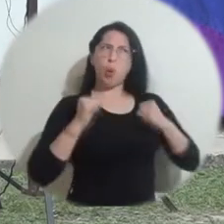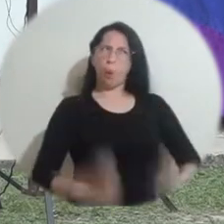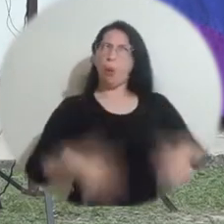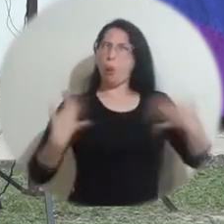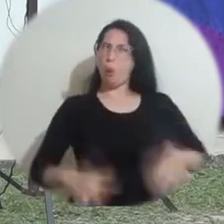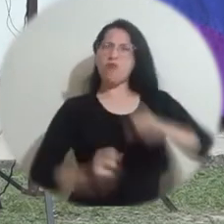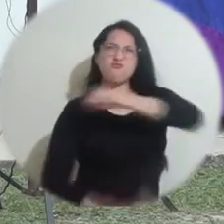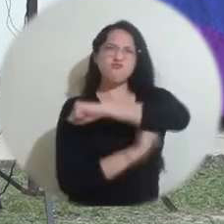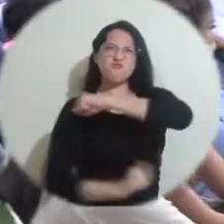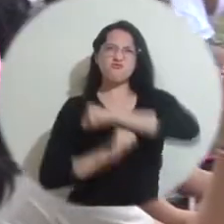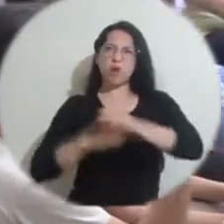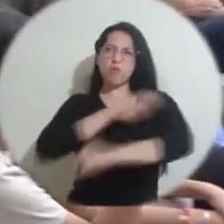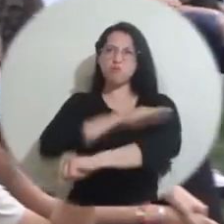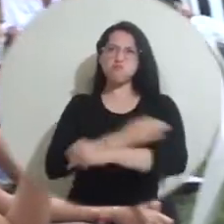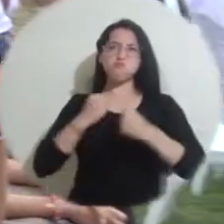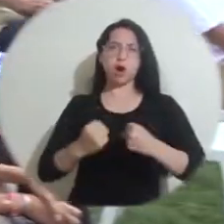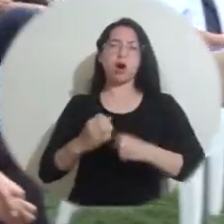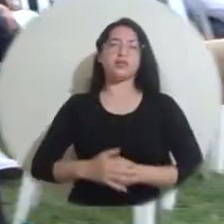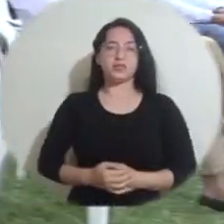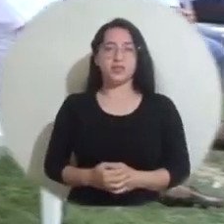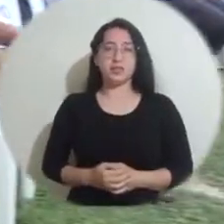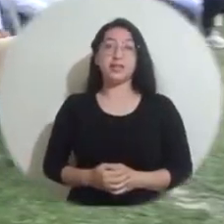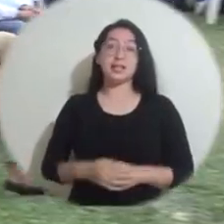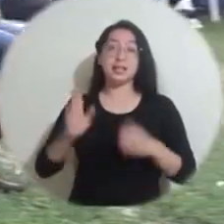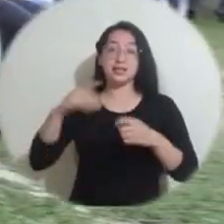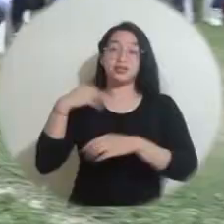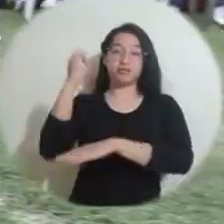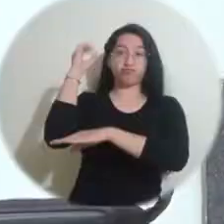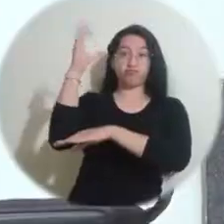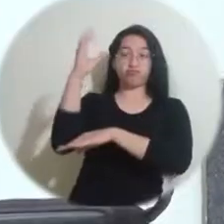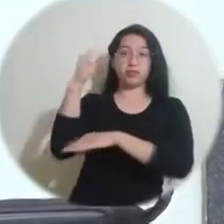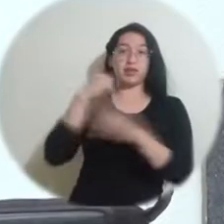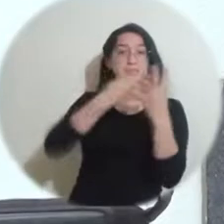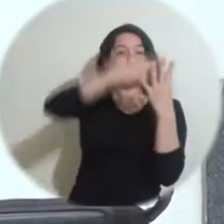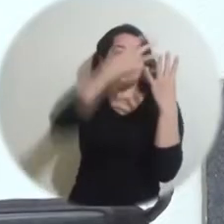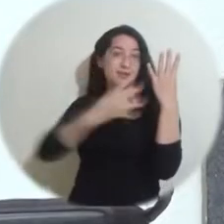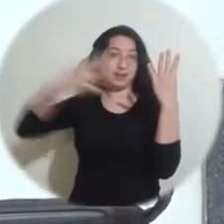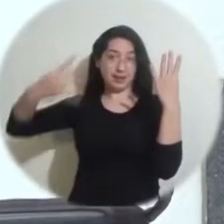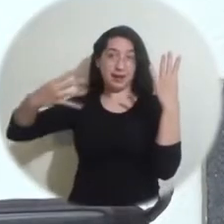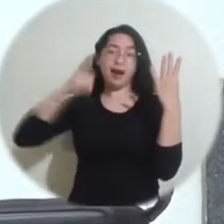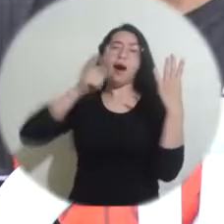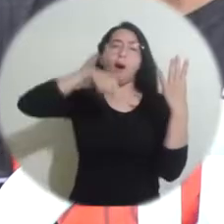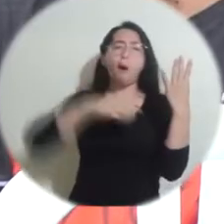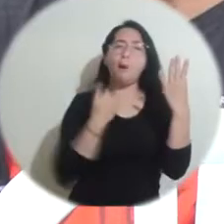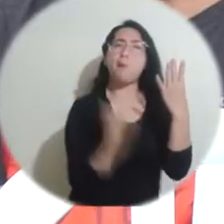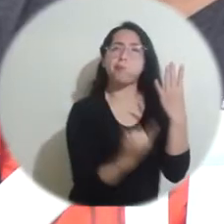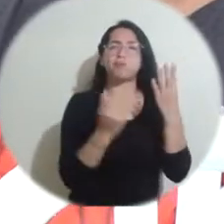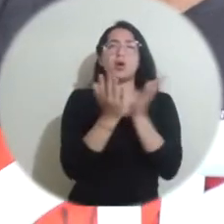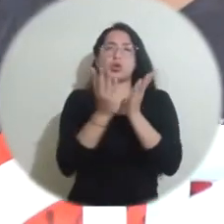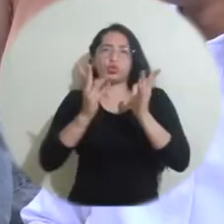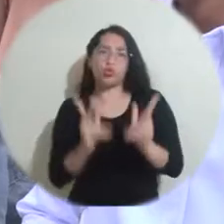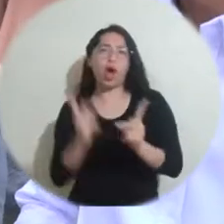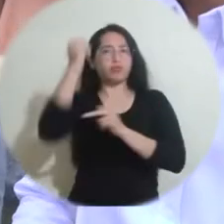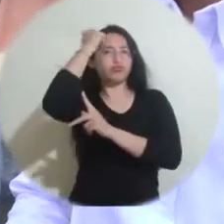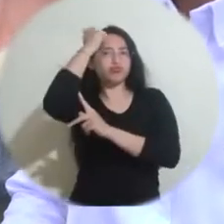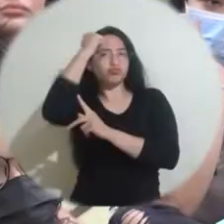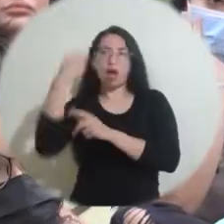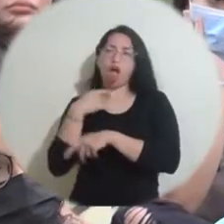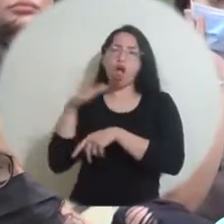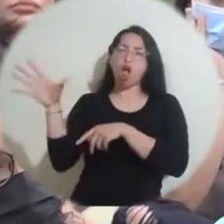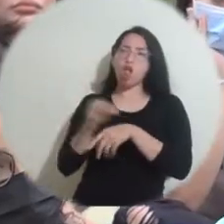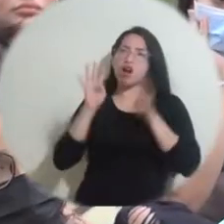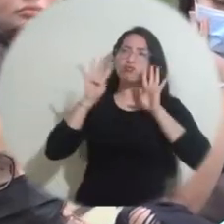más fuertes como institución. Durante la tertulia que tuvo por nombre nuestro orgullo LGBTIQ+, estudiantes, docentes y